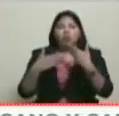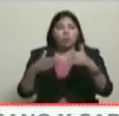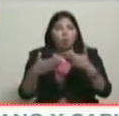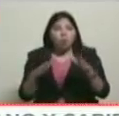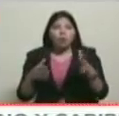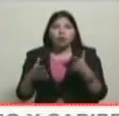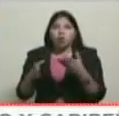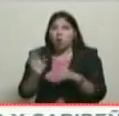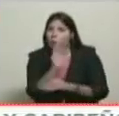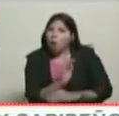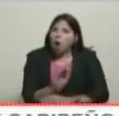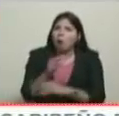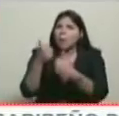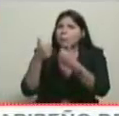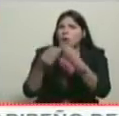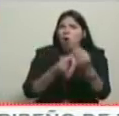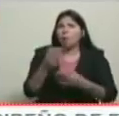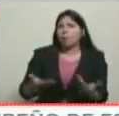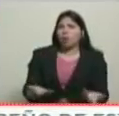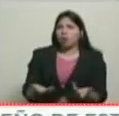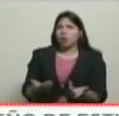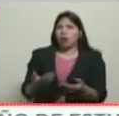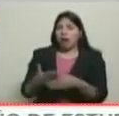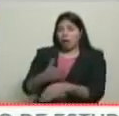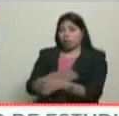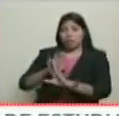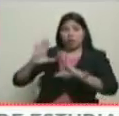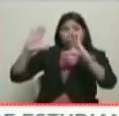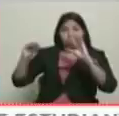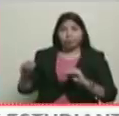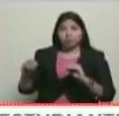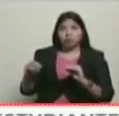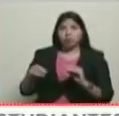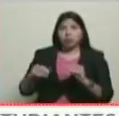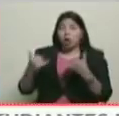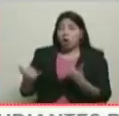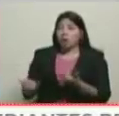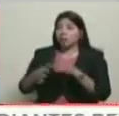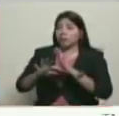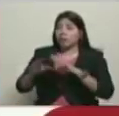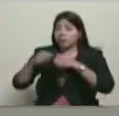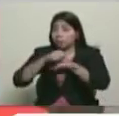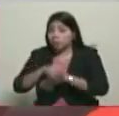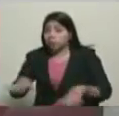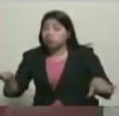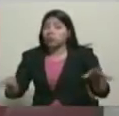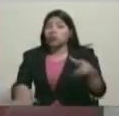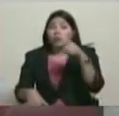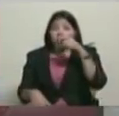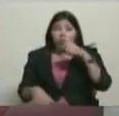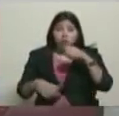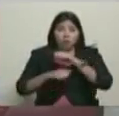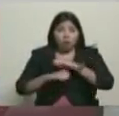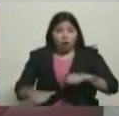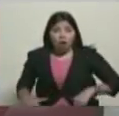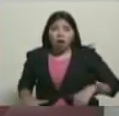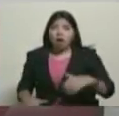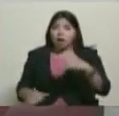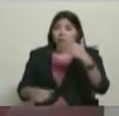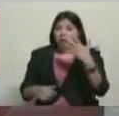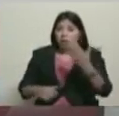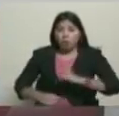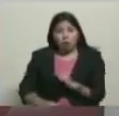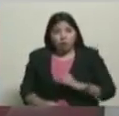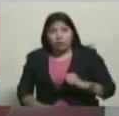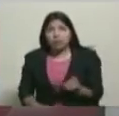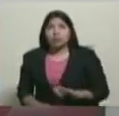públicos en este momento, luego del ataque al sistema eléctrico nacional, hay despliegue también de las Fuerzas Armadas, despliegue de las Fuerzas de Seguridad. Y bueno,